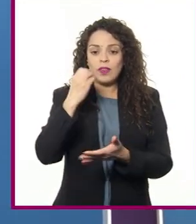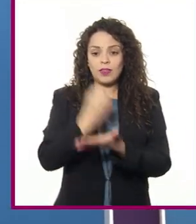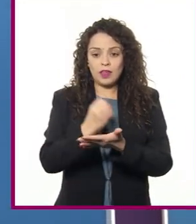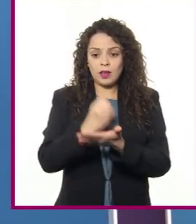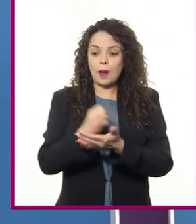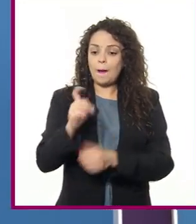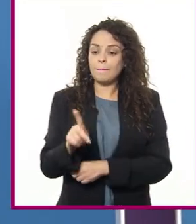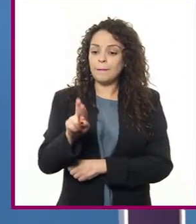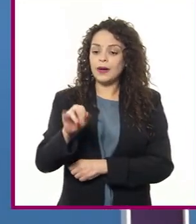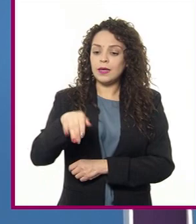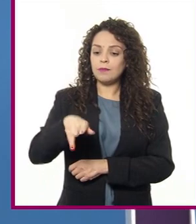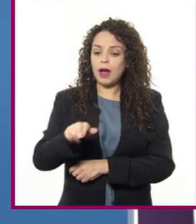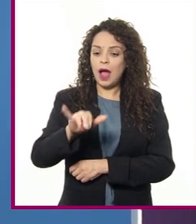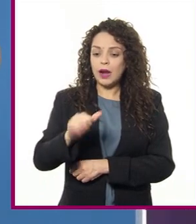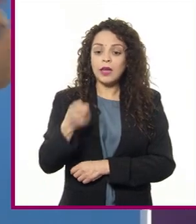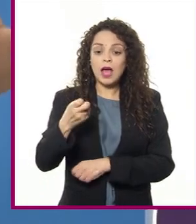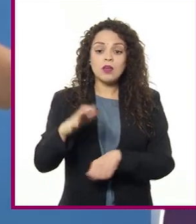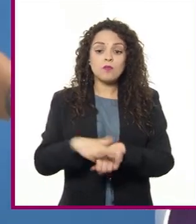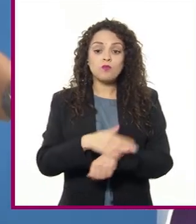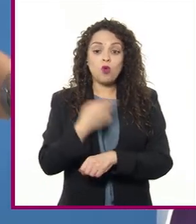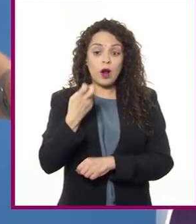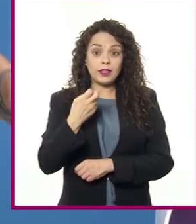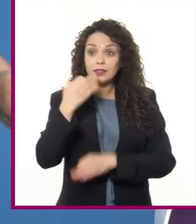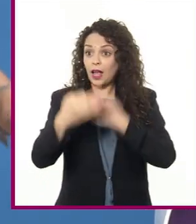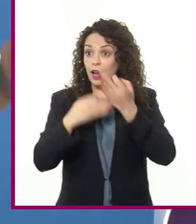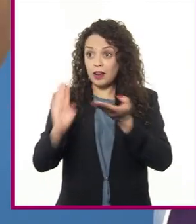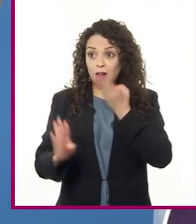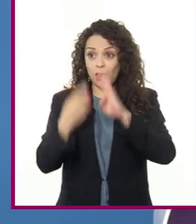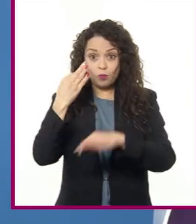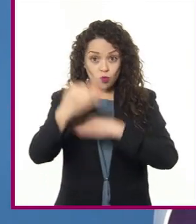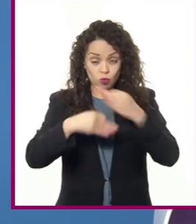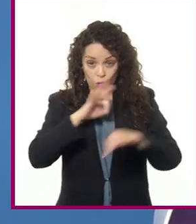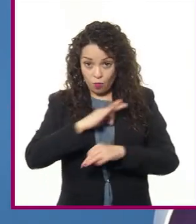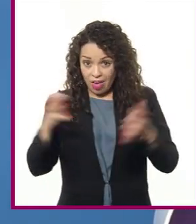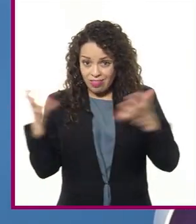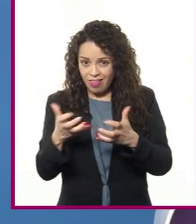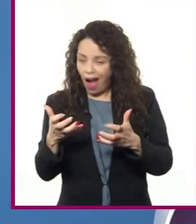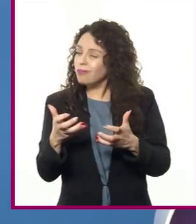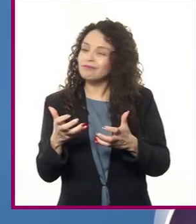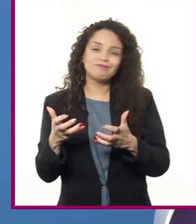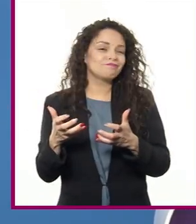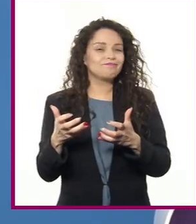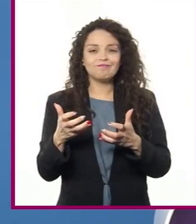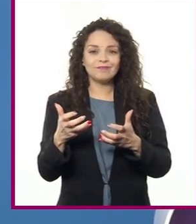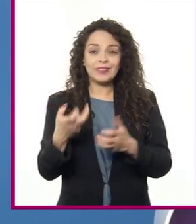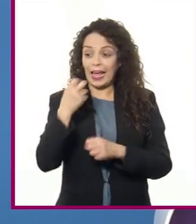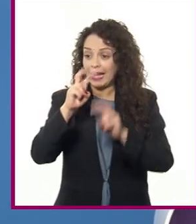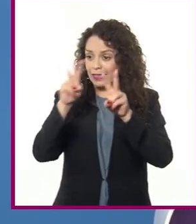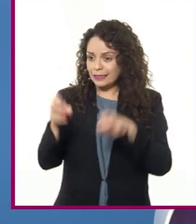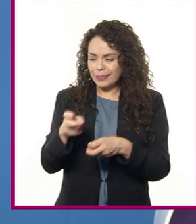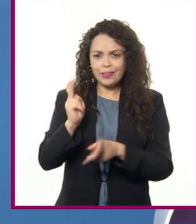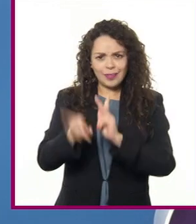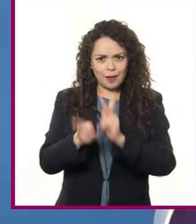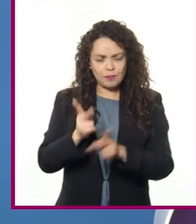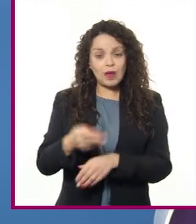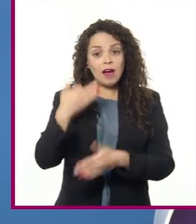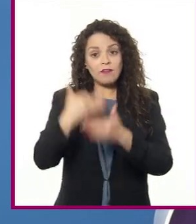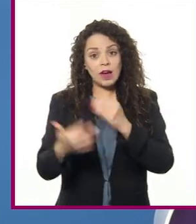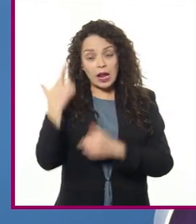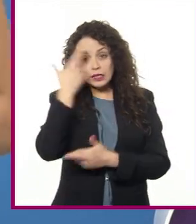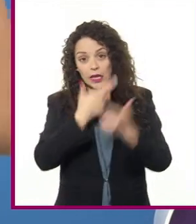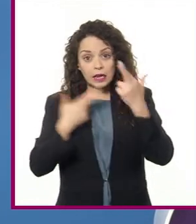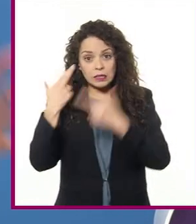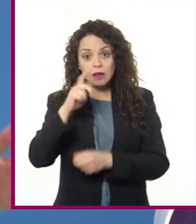y por qué no se pueden practicar en todo el mundo. Y hablando de eso, maestra, no hemos revisado la